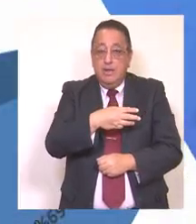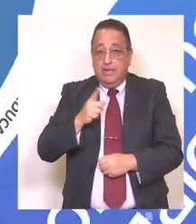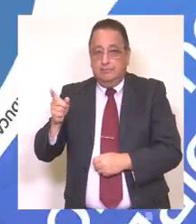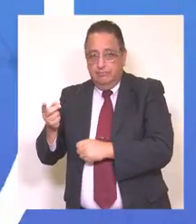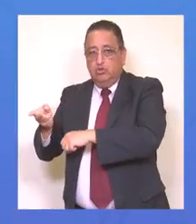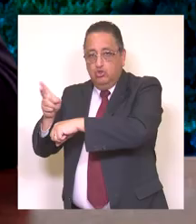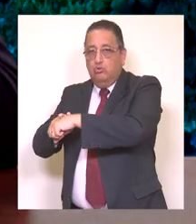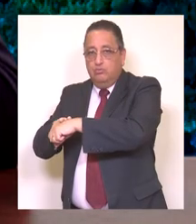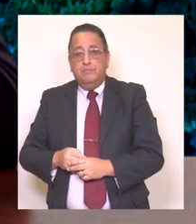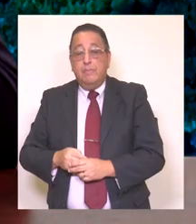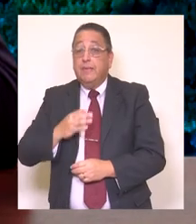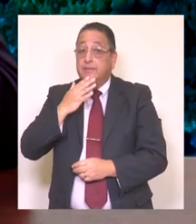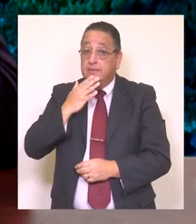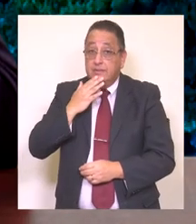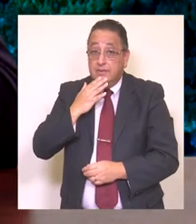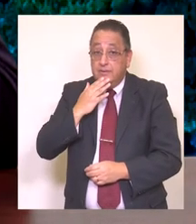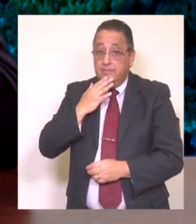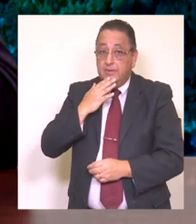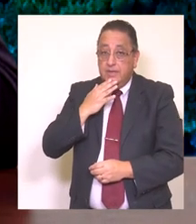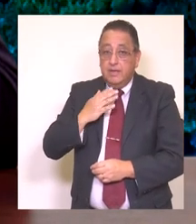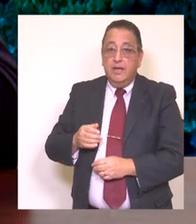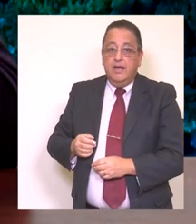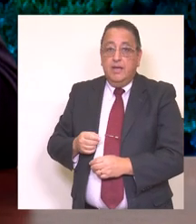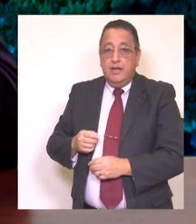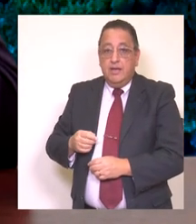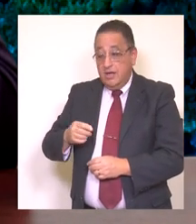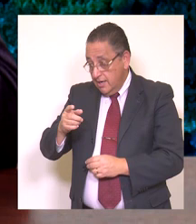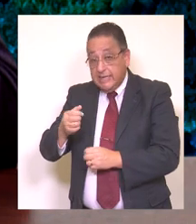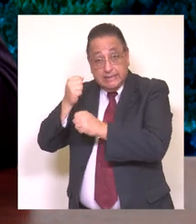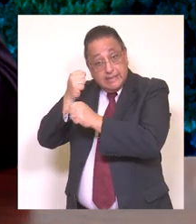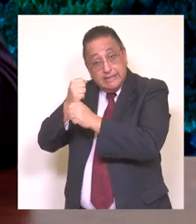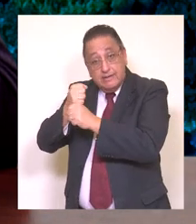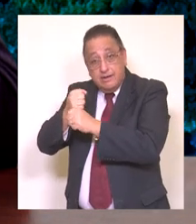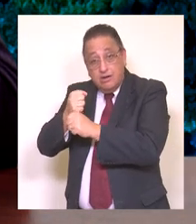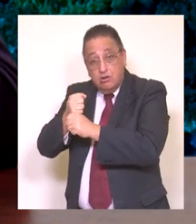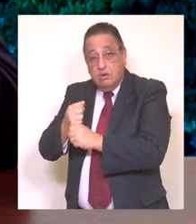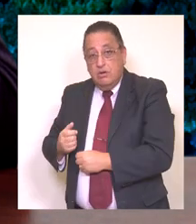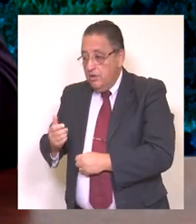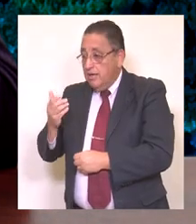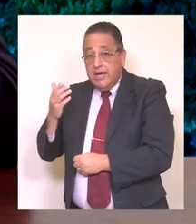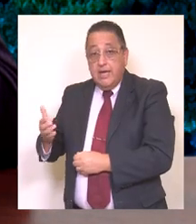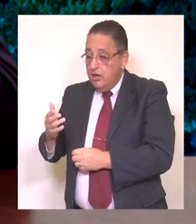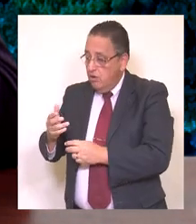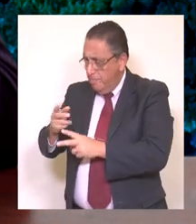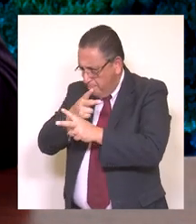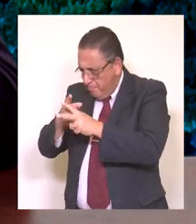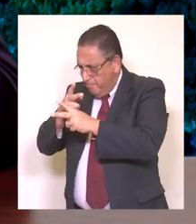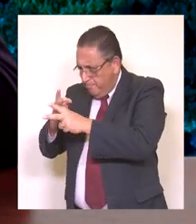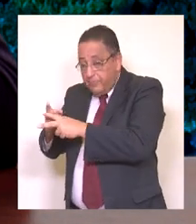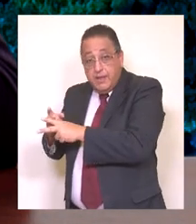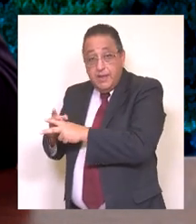misma municipalidad. También, través de estos gastos de funcionamiento, pudimos reparar